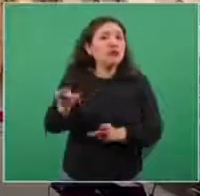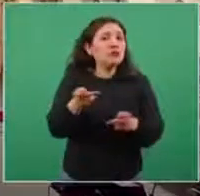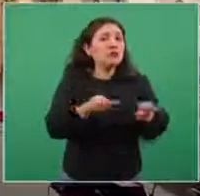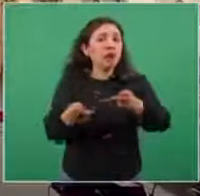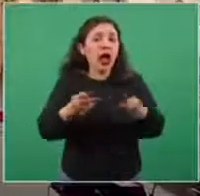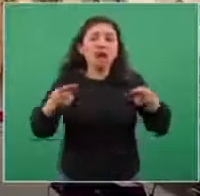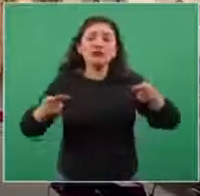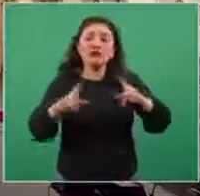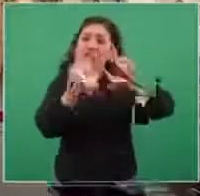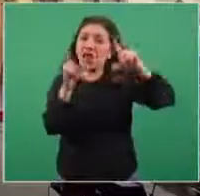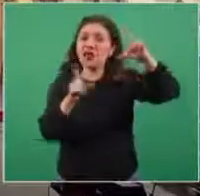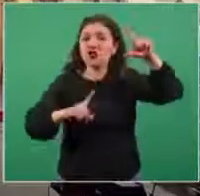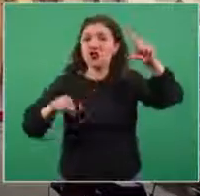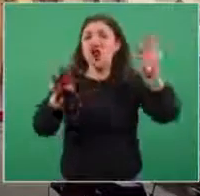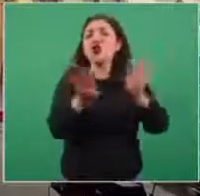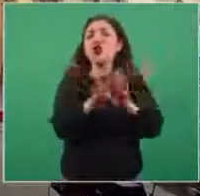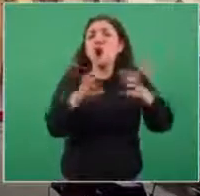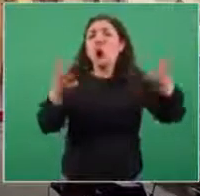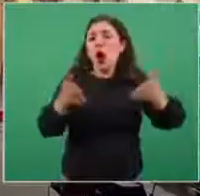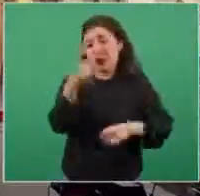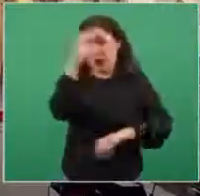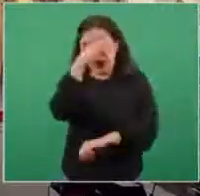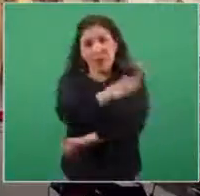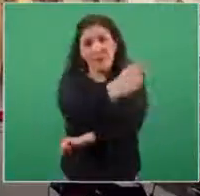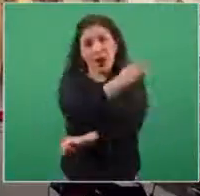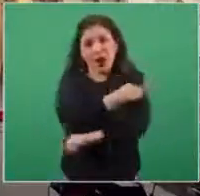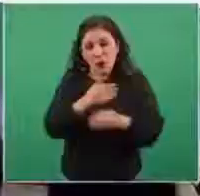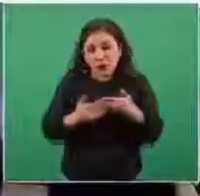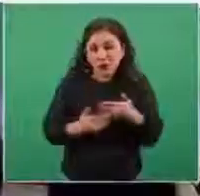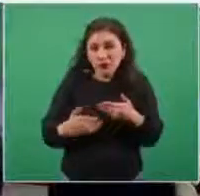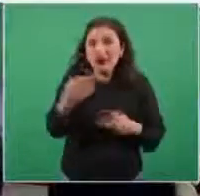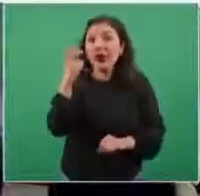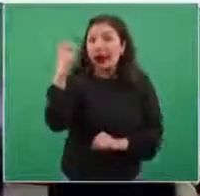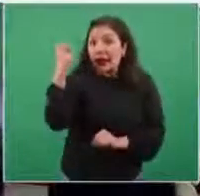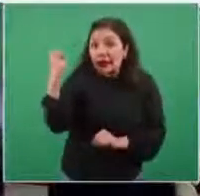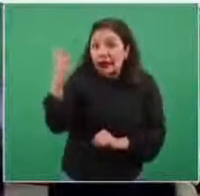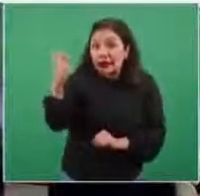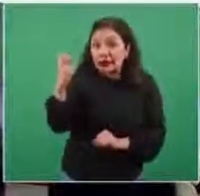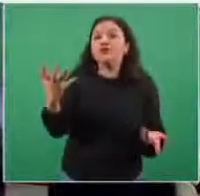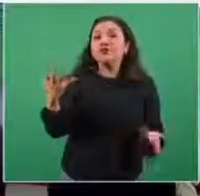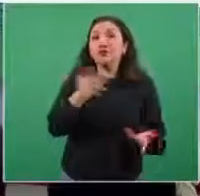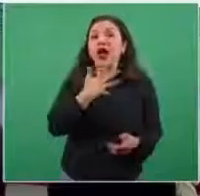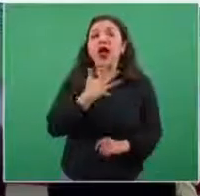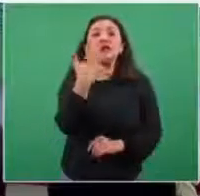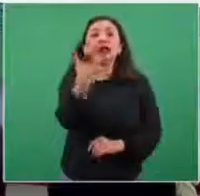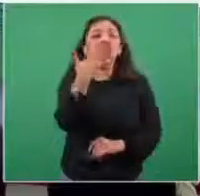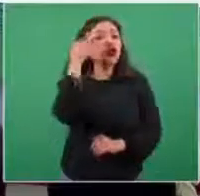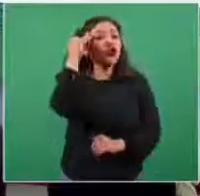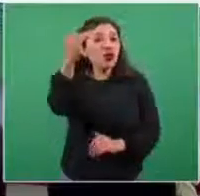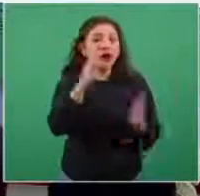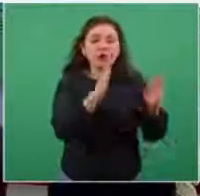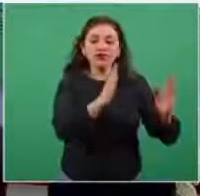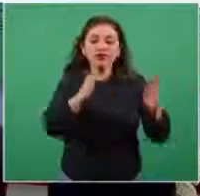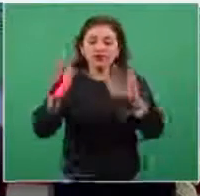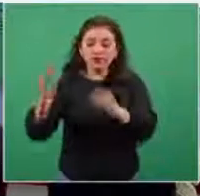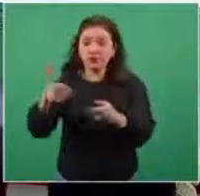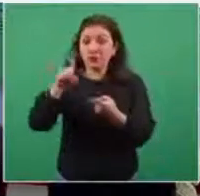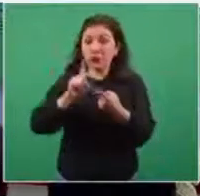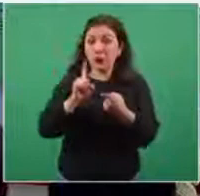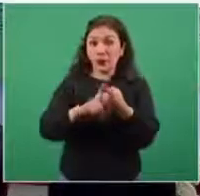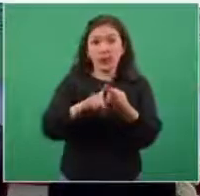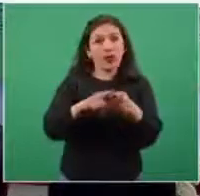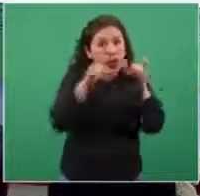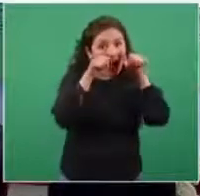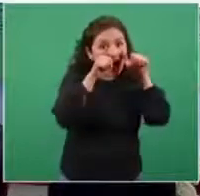plan nacional o la estrategia nacional de vacunación y que tiene cinco etapas claramente definidas. La primera